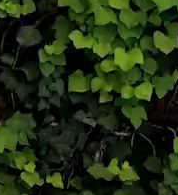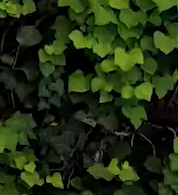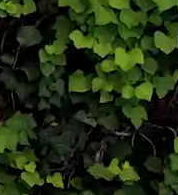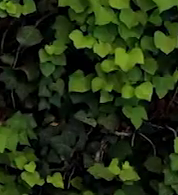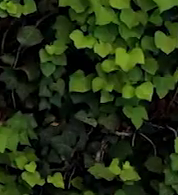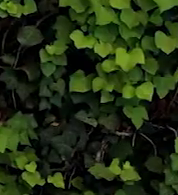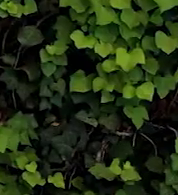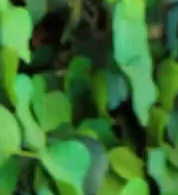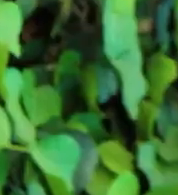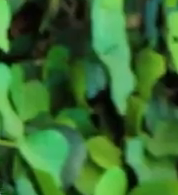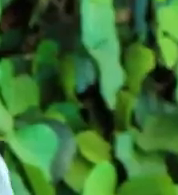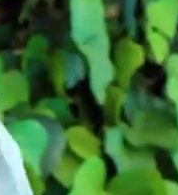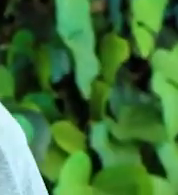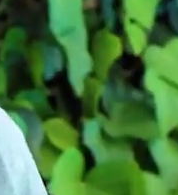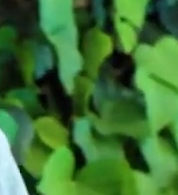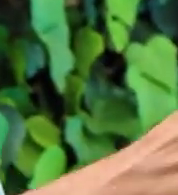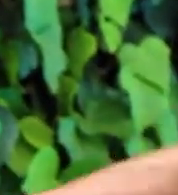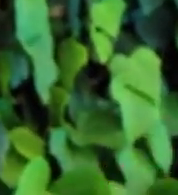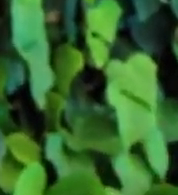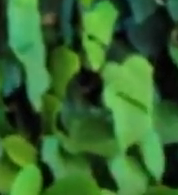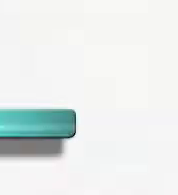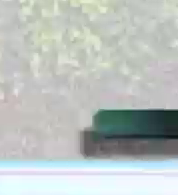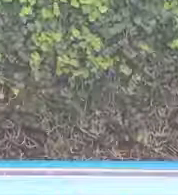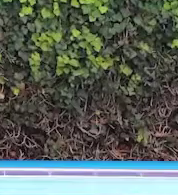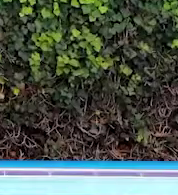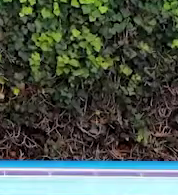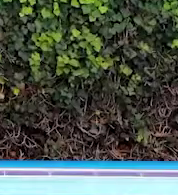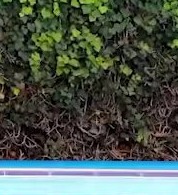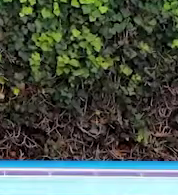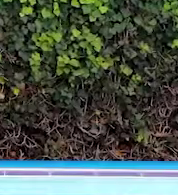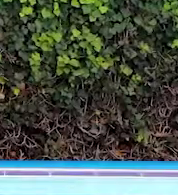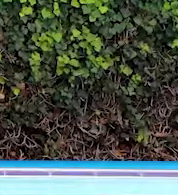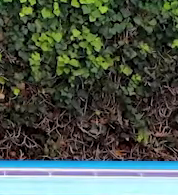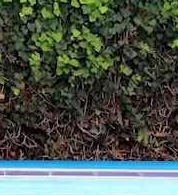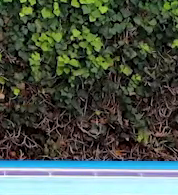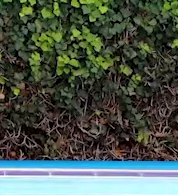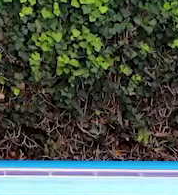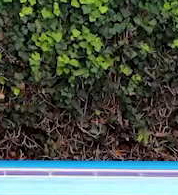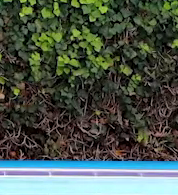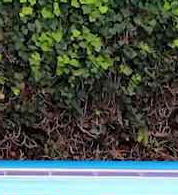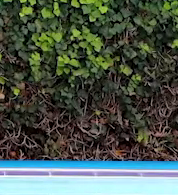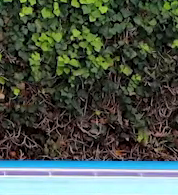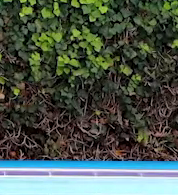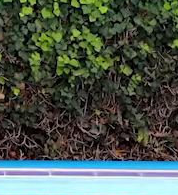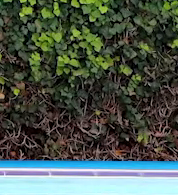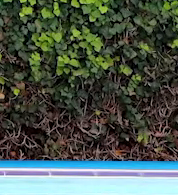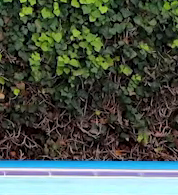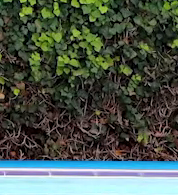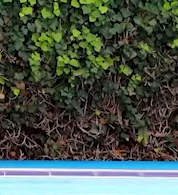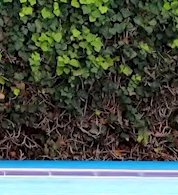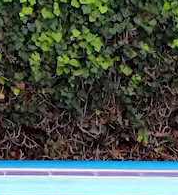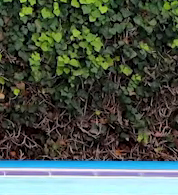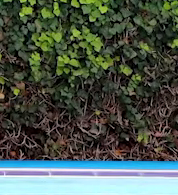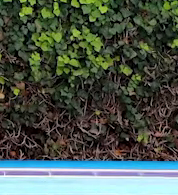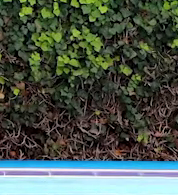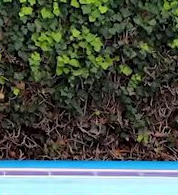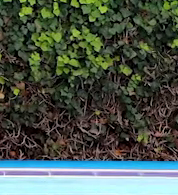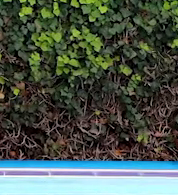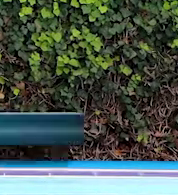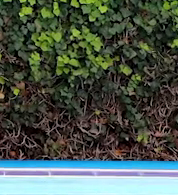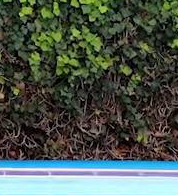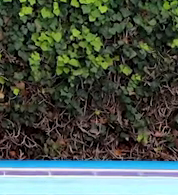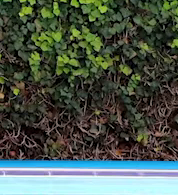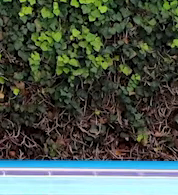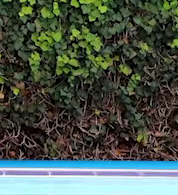Recuerda, entre clase y clase, activa tu cuerpo. Vamos a trabajar un ejercicio de coordinación que se llama caperuza. Vamos a levantar nuestra